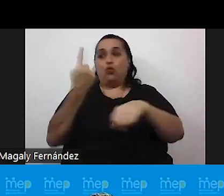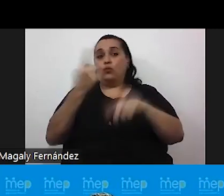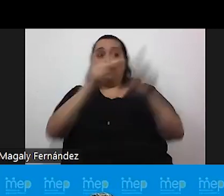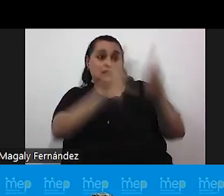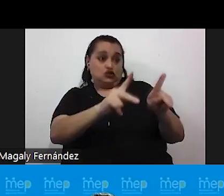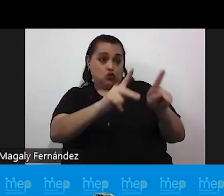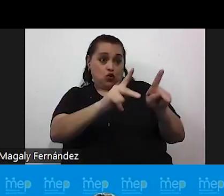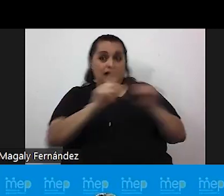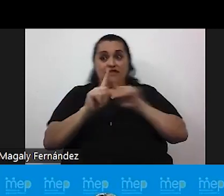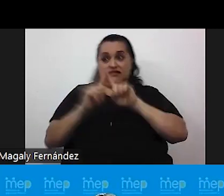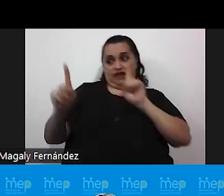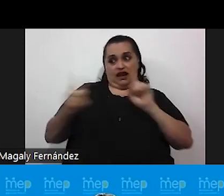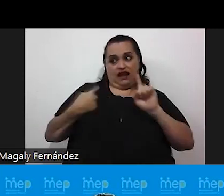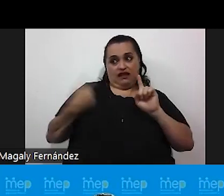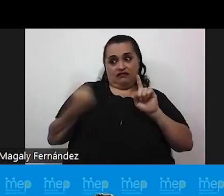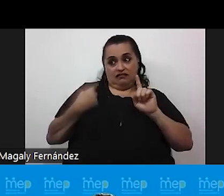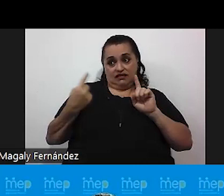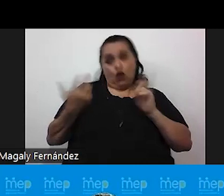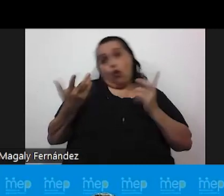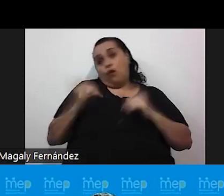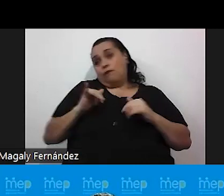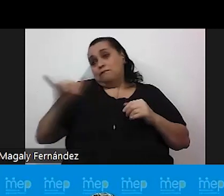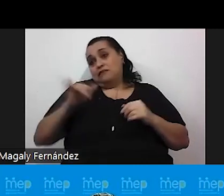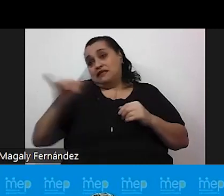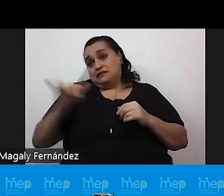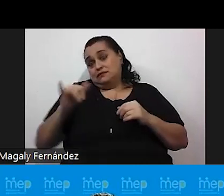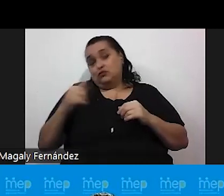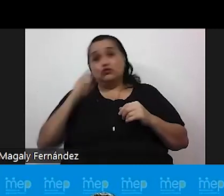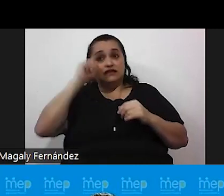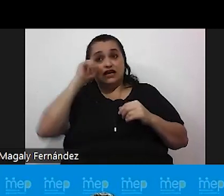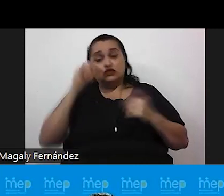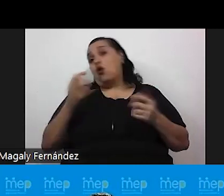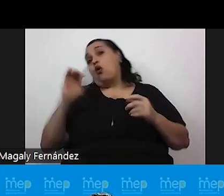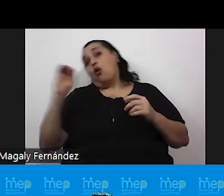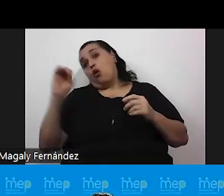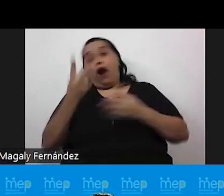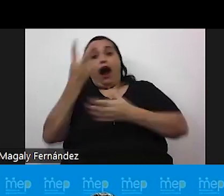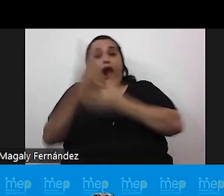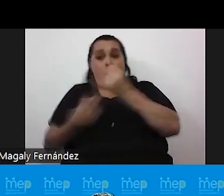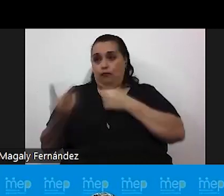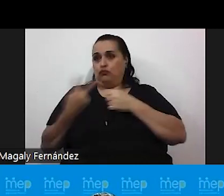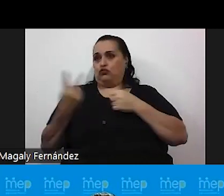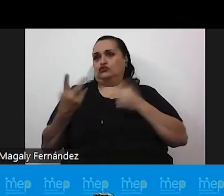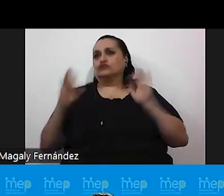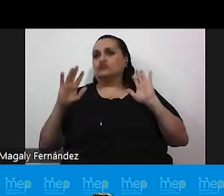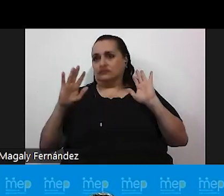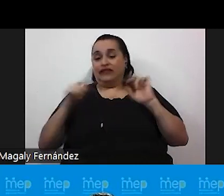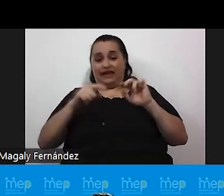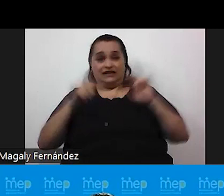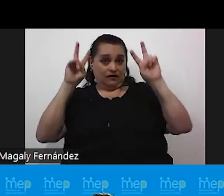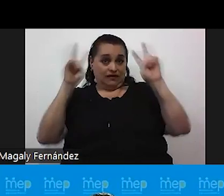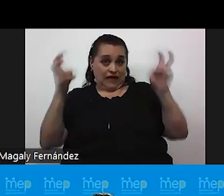sexo contrario, mismo sexo, o ambos sexos. Pero ahí creo que este tema ya todos